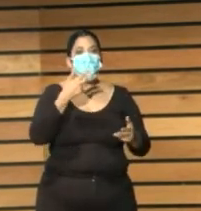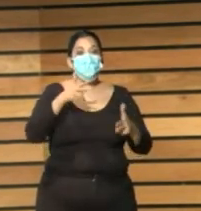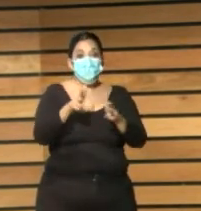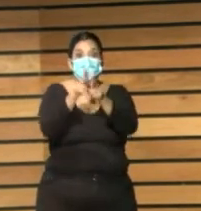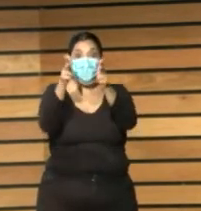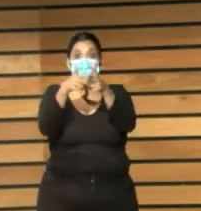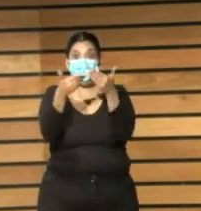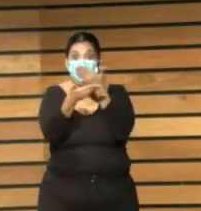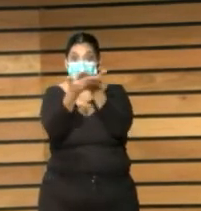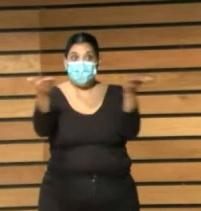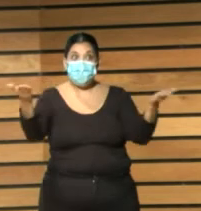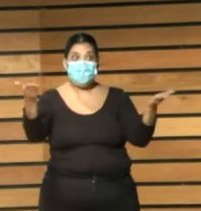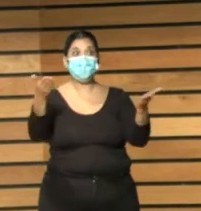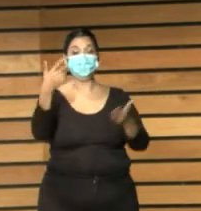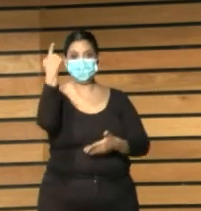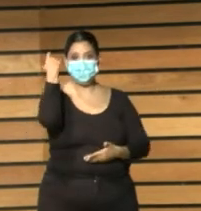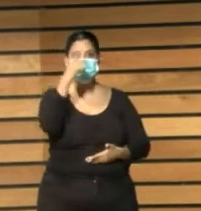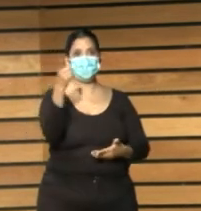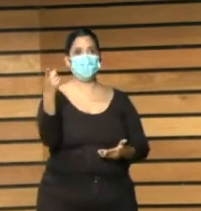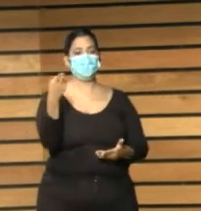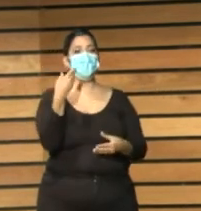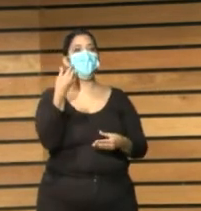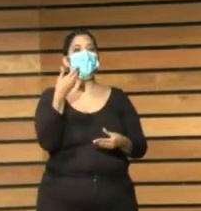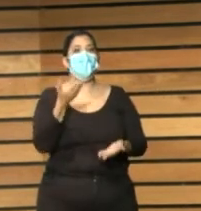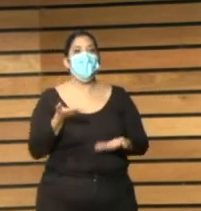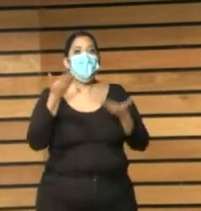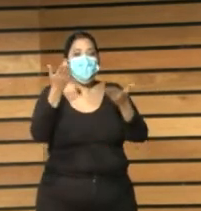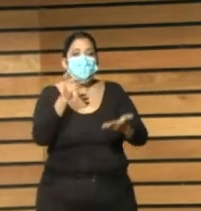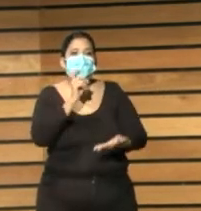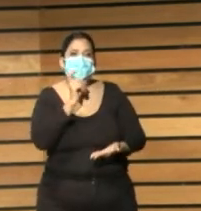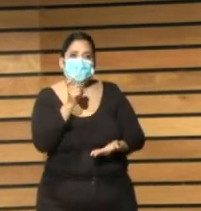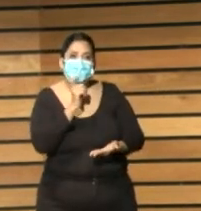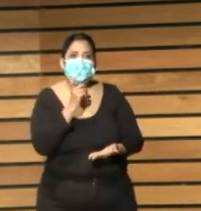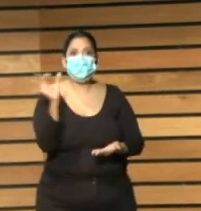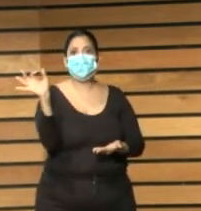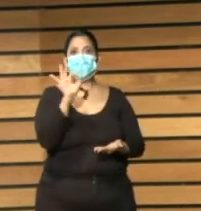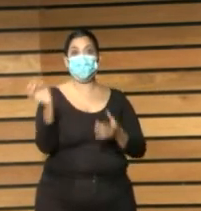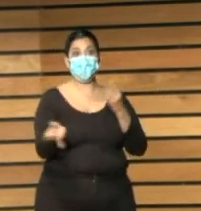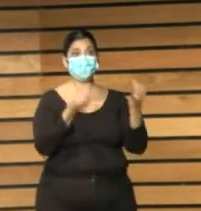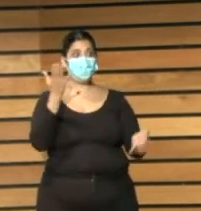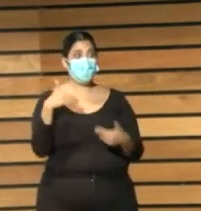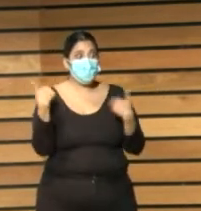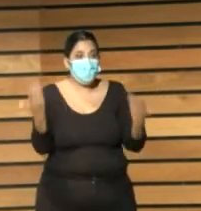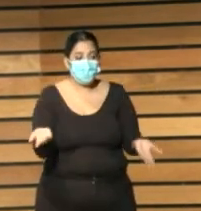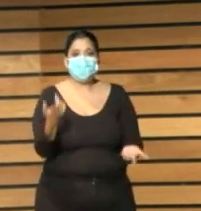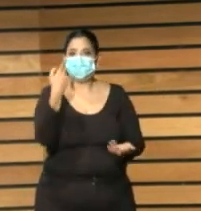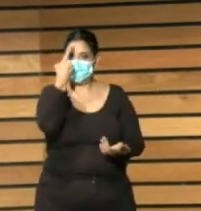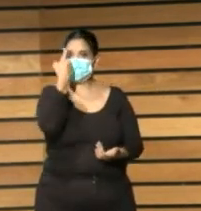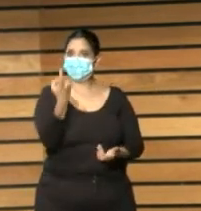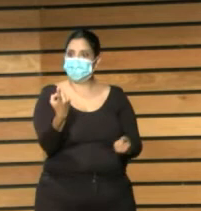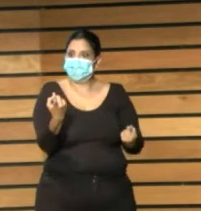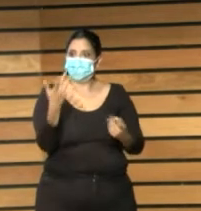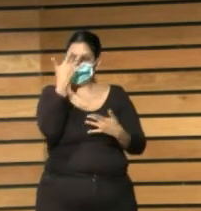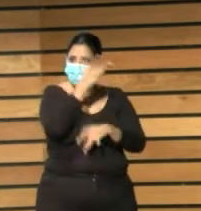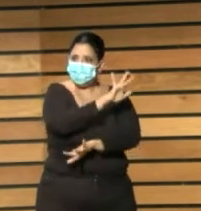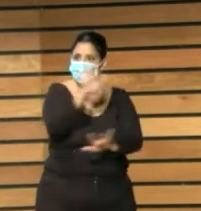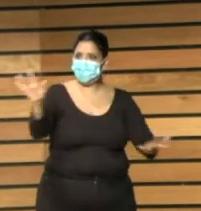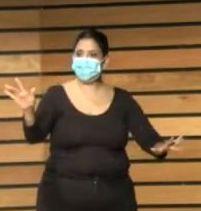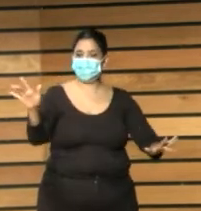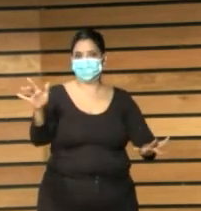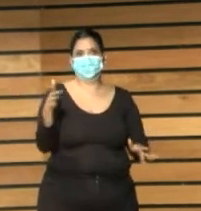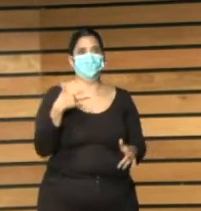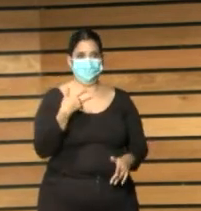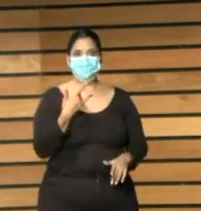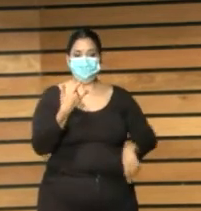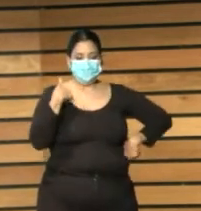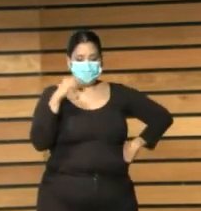qué sirven las bibliotecas públicas o qué les pueden ofrecer porque nosotros estamos hablando aquí de unas necesidades que vemos